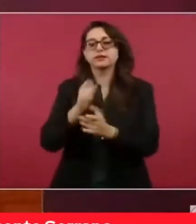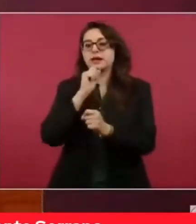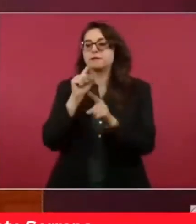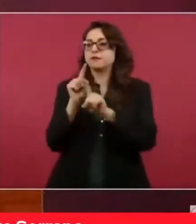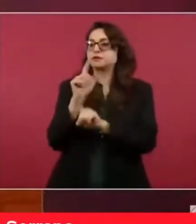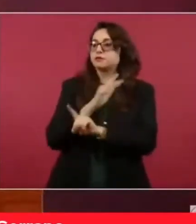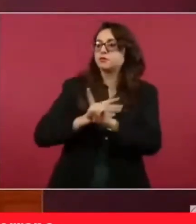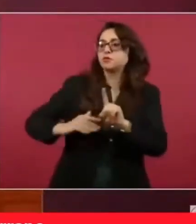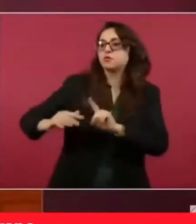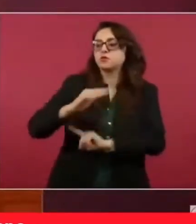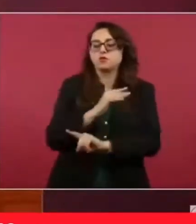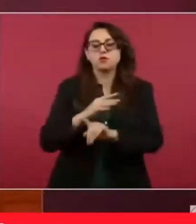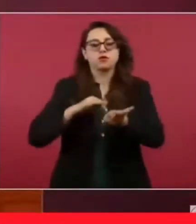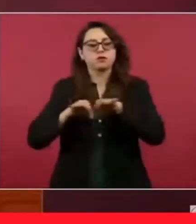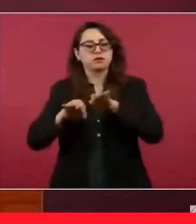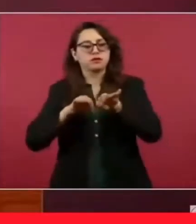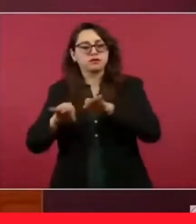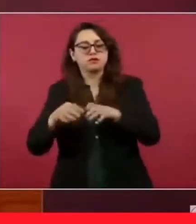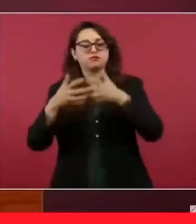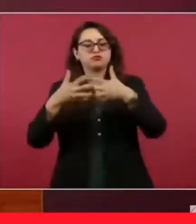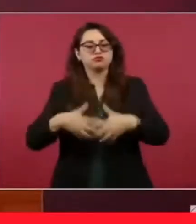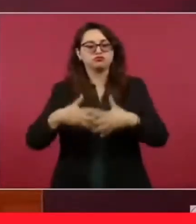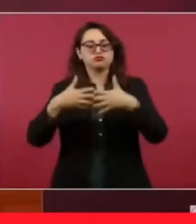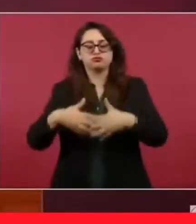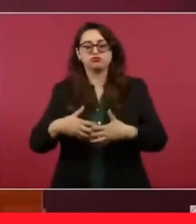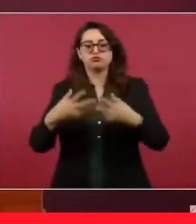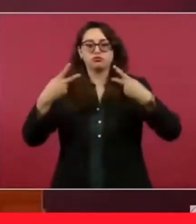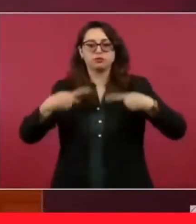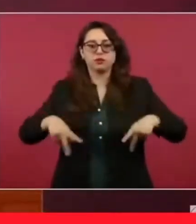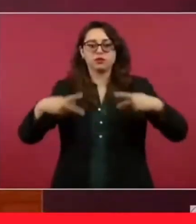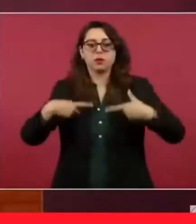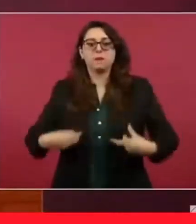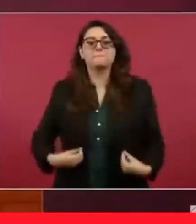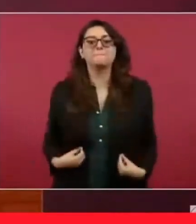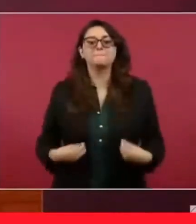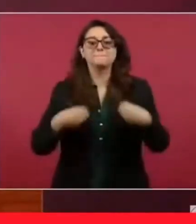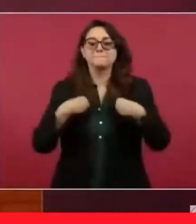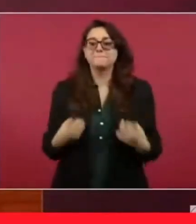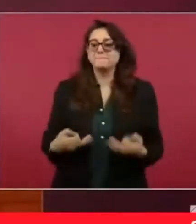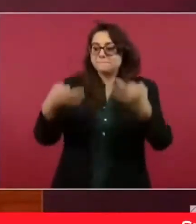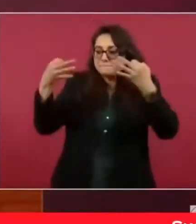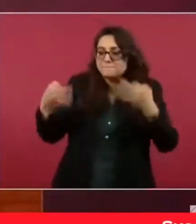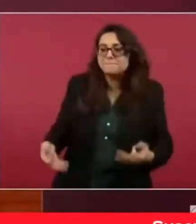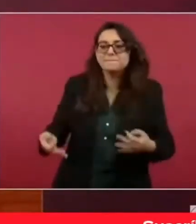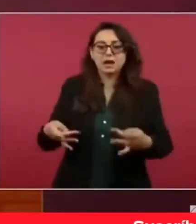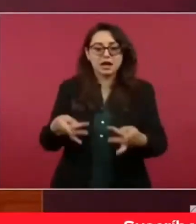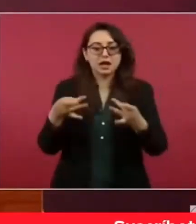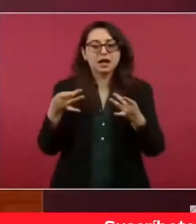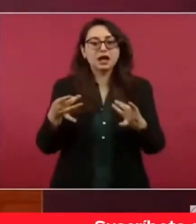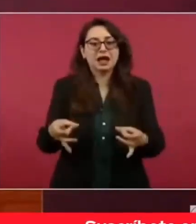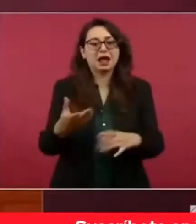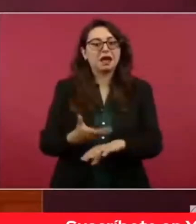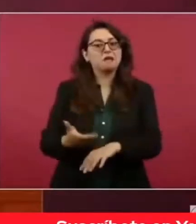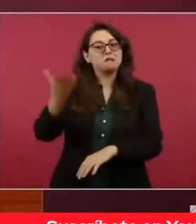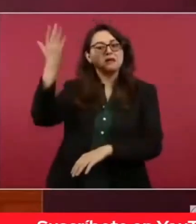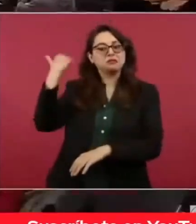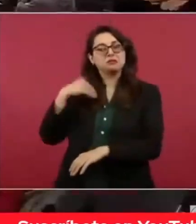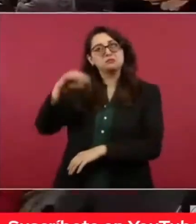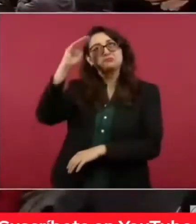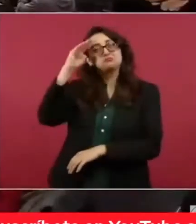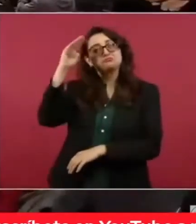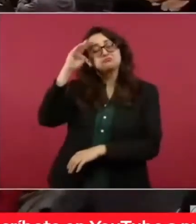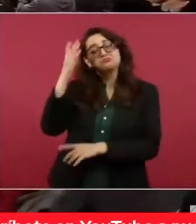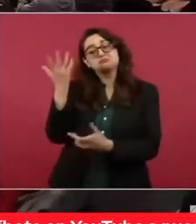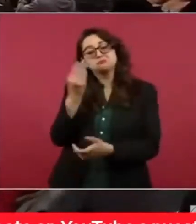para los sectores productivos y en bienestar social para comunidades que jamás, jamás imaginaron los beneficios que